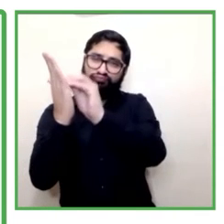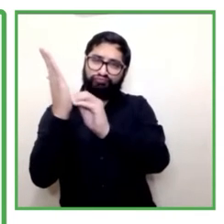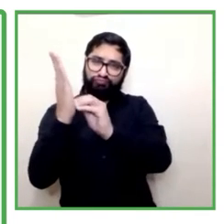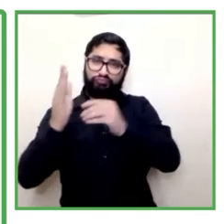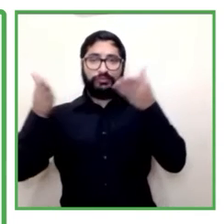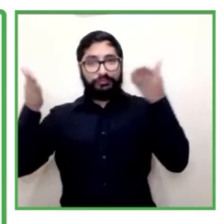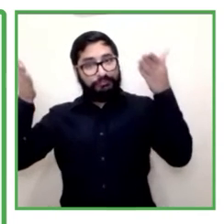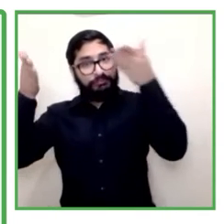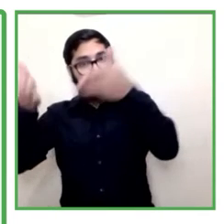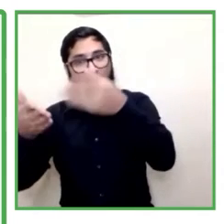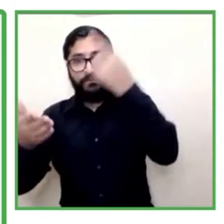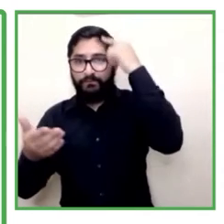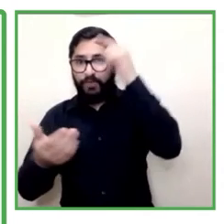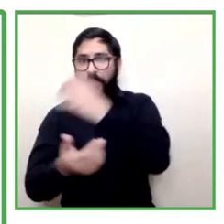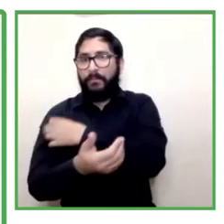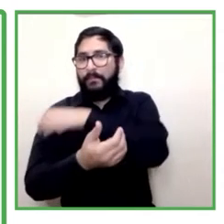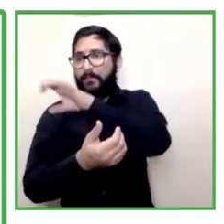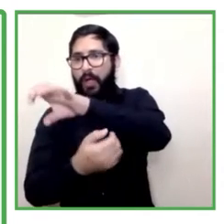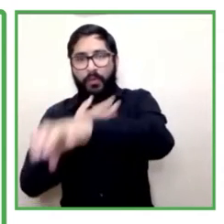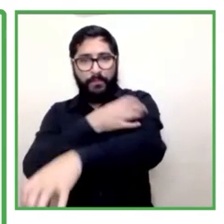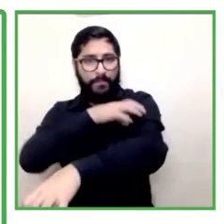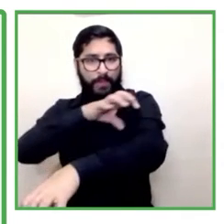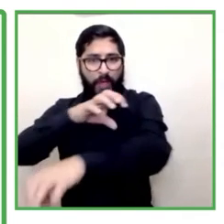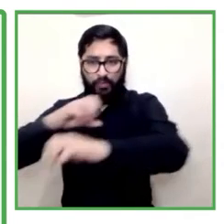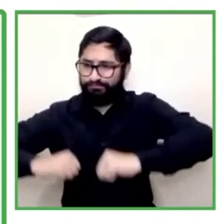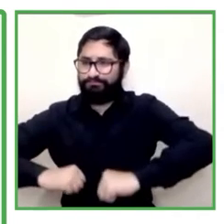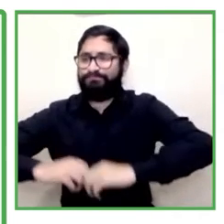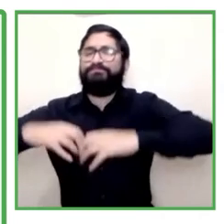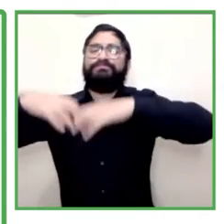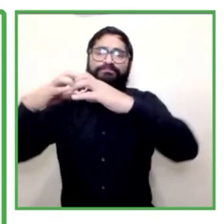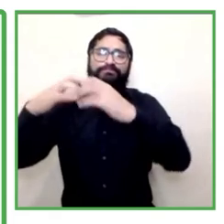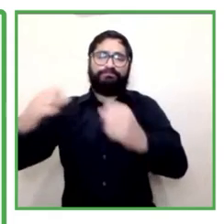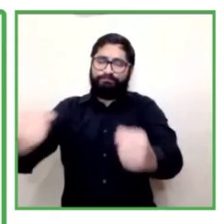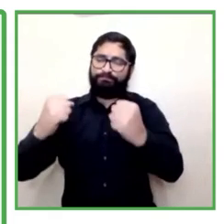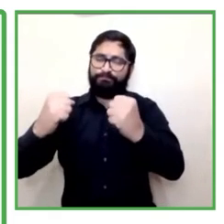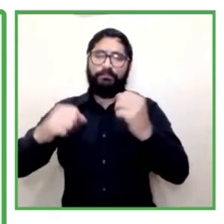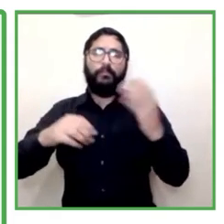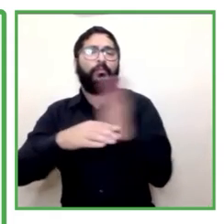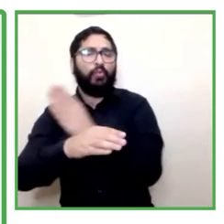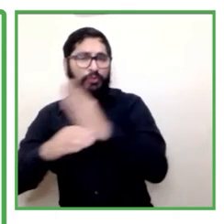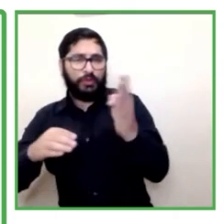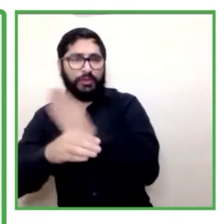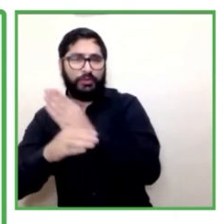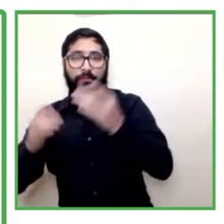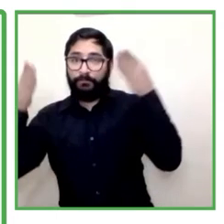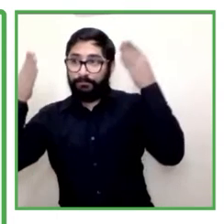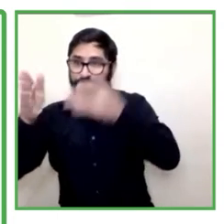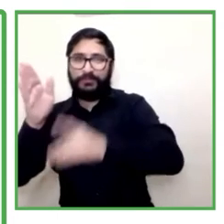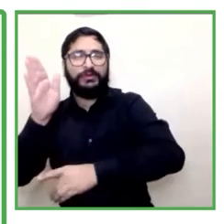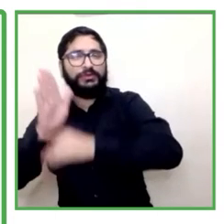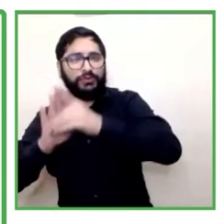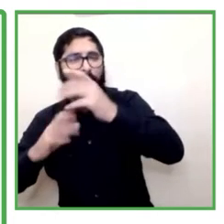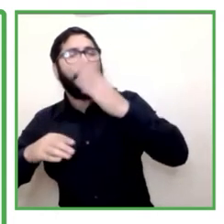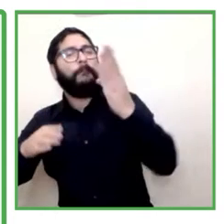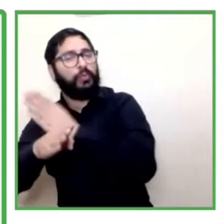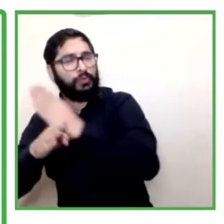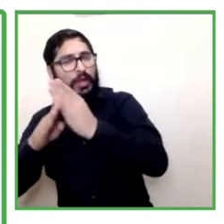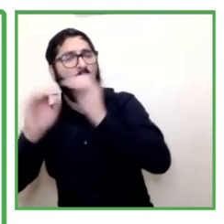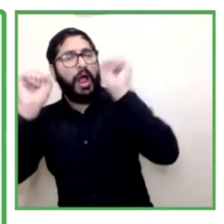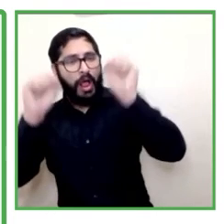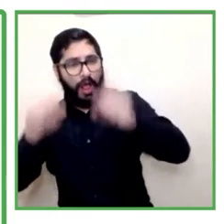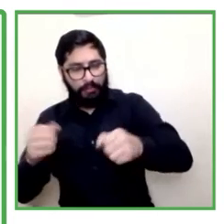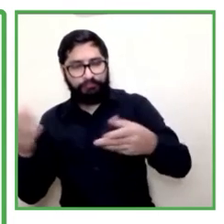a través de los centros de desarrollo empresarial que brinda también esta asesoría. Otro componente está